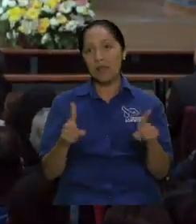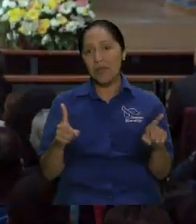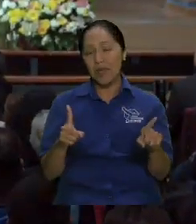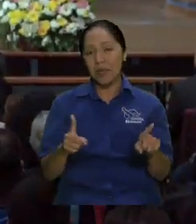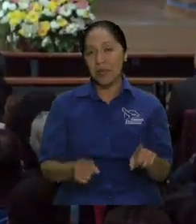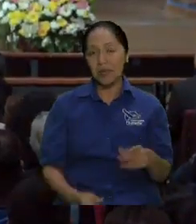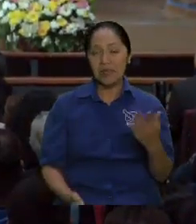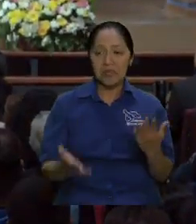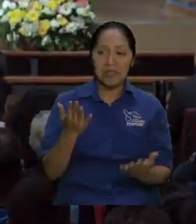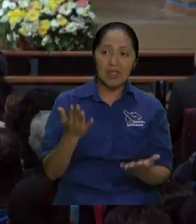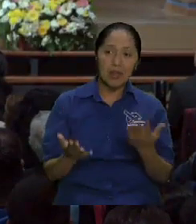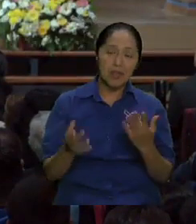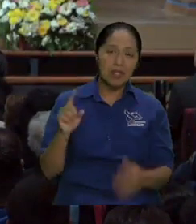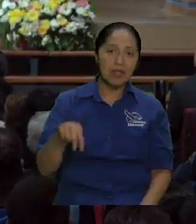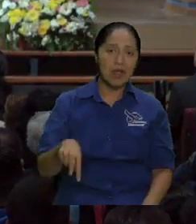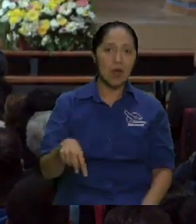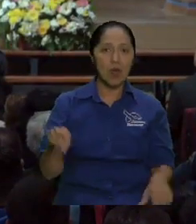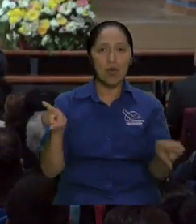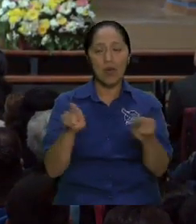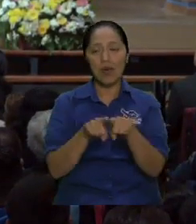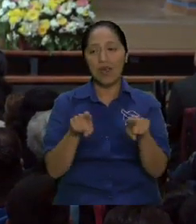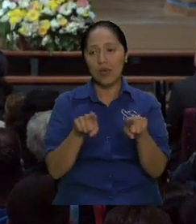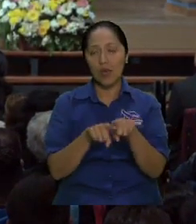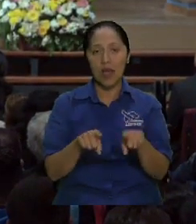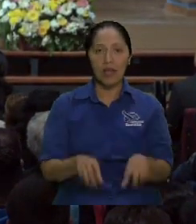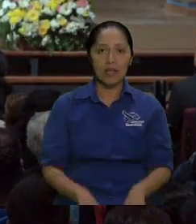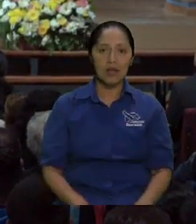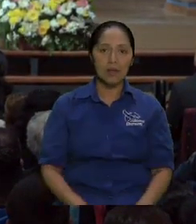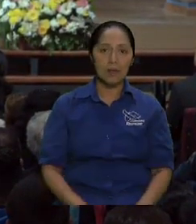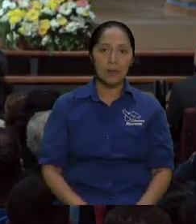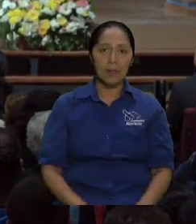a lo que sea equilibrado